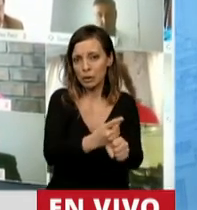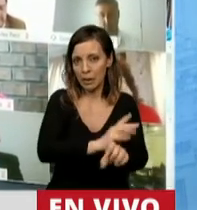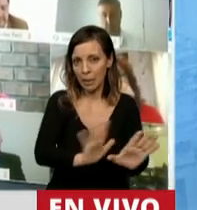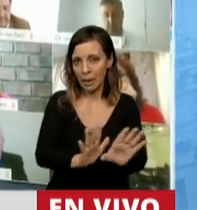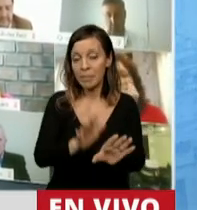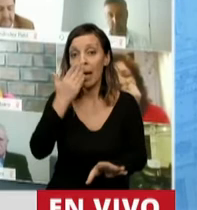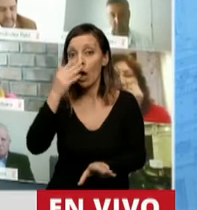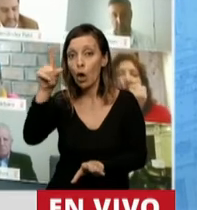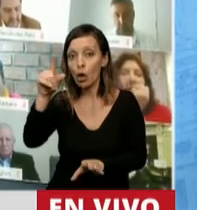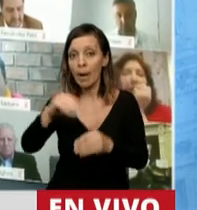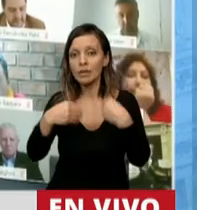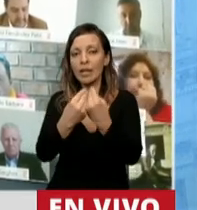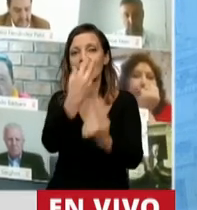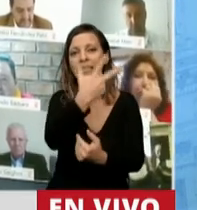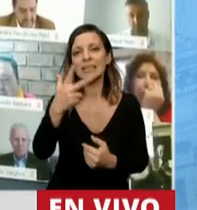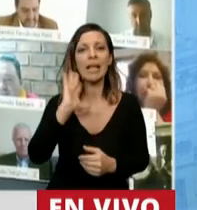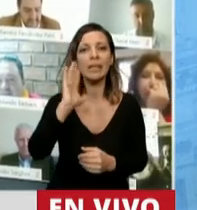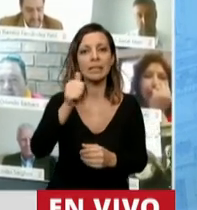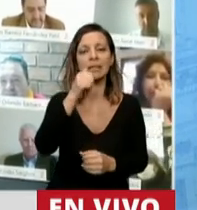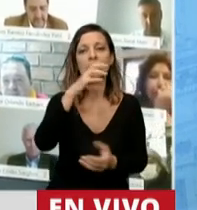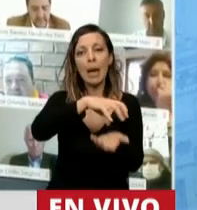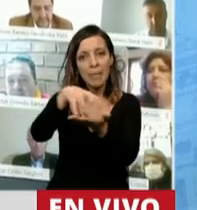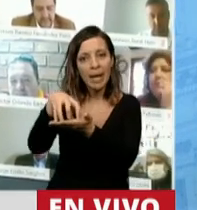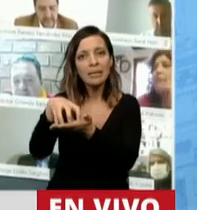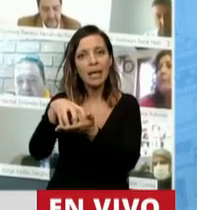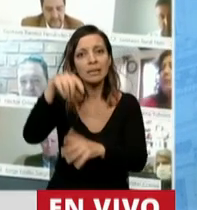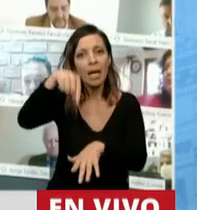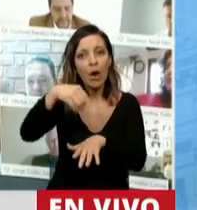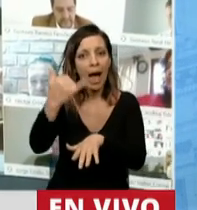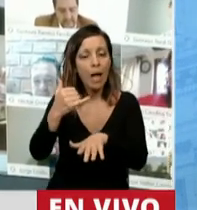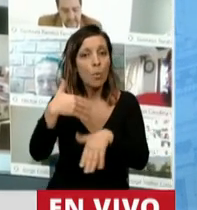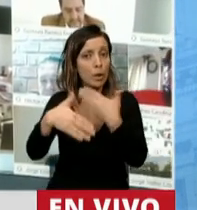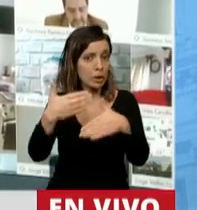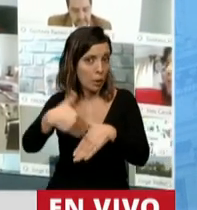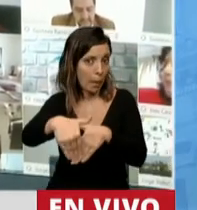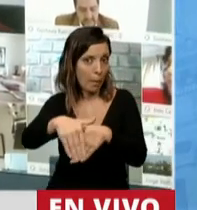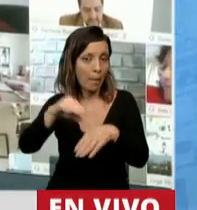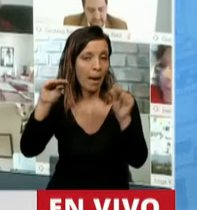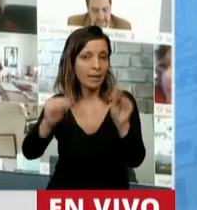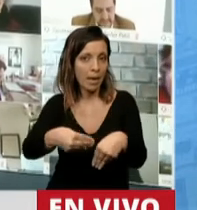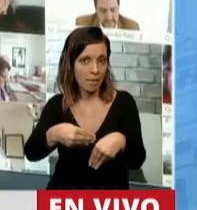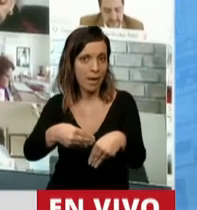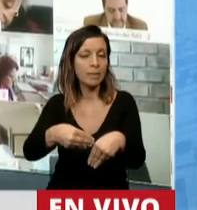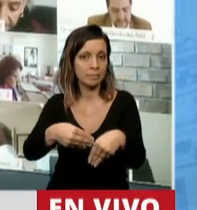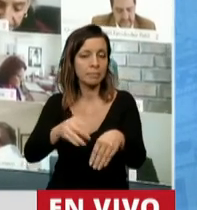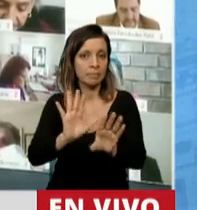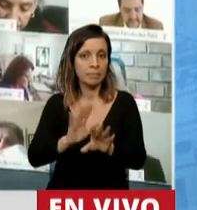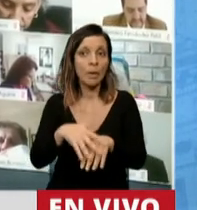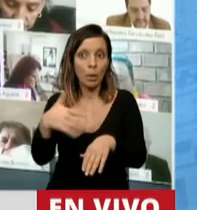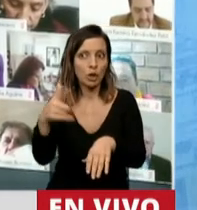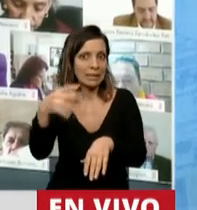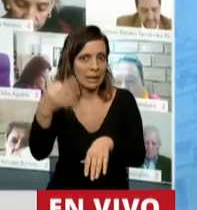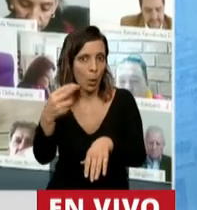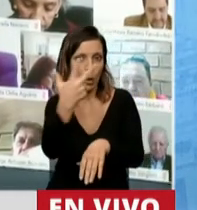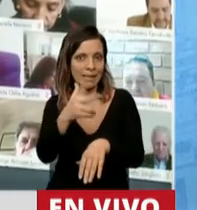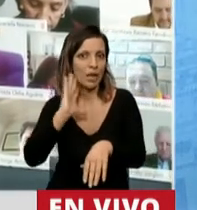316 empresas que actualmente cursan un proceso de quiebra en condiciones de acogerse a esta moratoria.